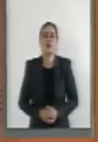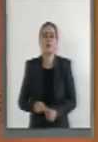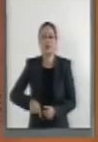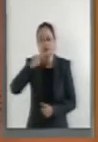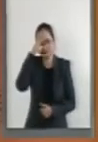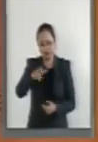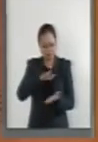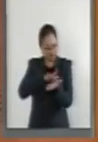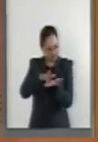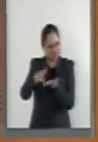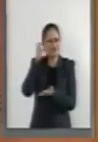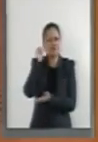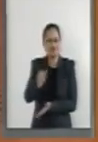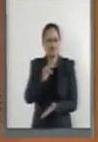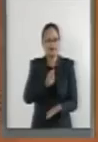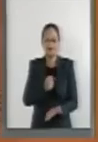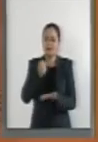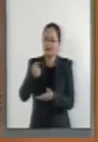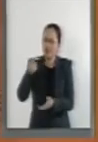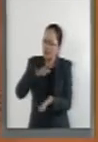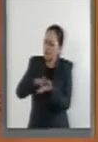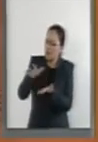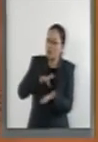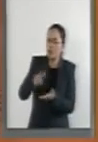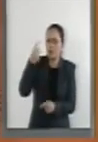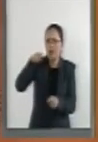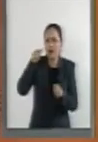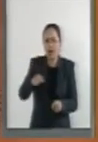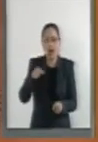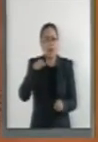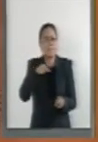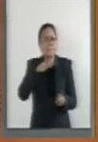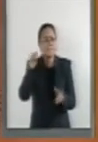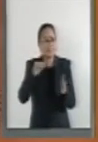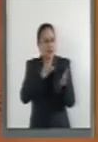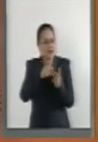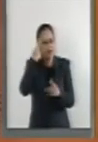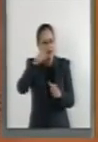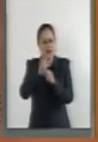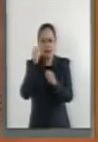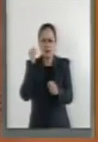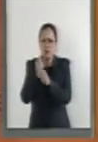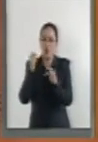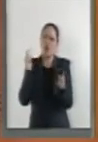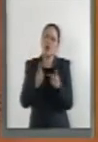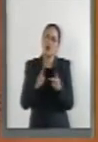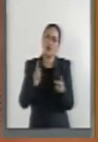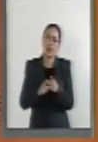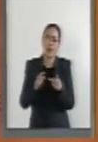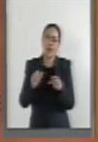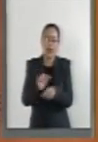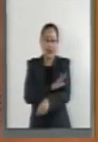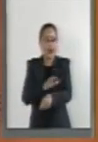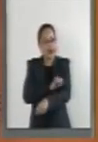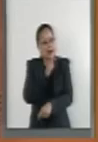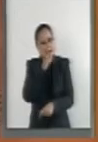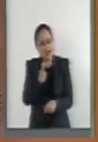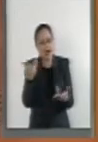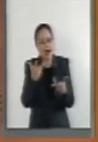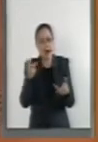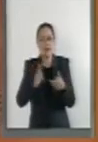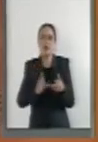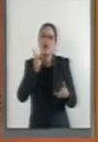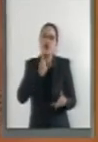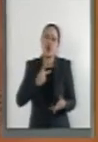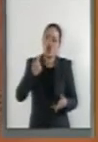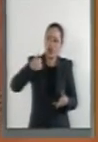contribuyó para meter metas a la mitigación, por ejemplo, en cuestión de transporte, de generación de electricidad, de petróleo y